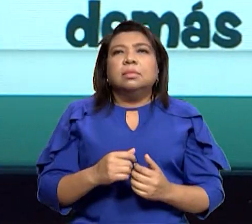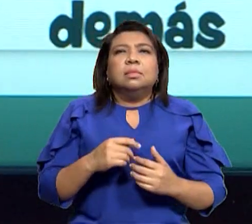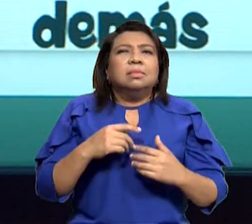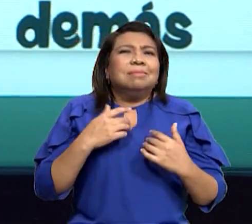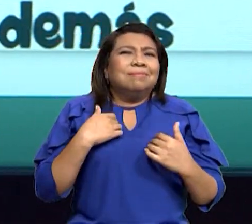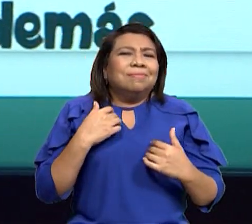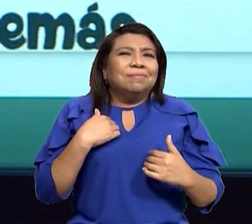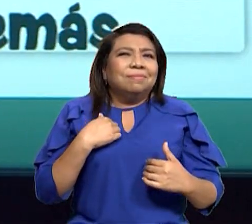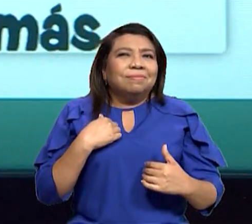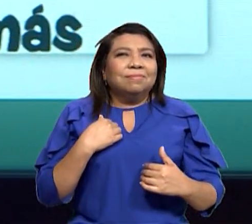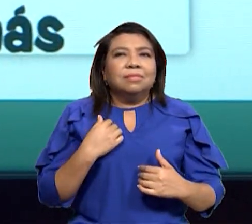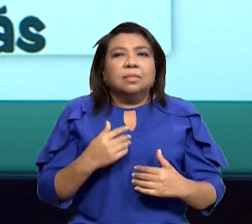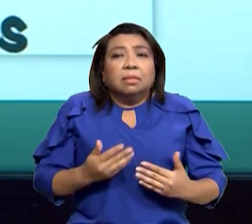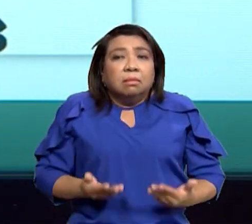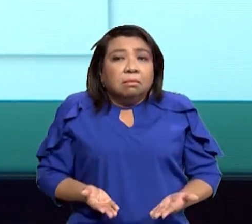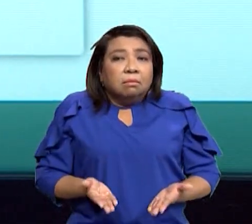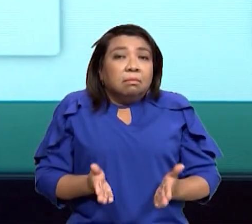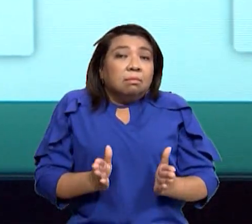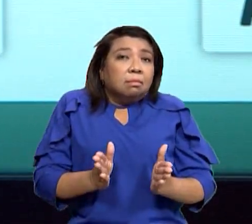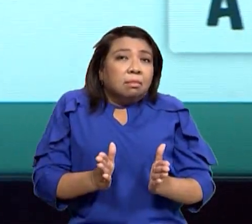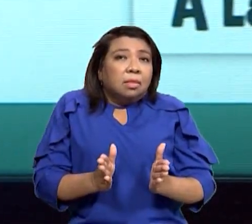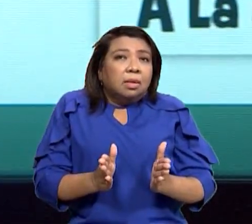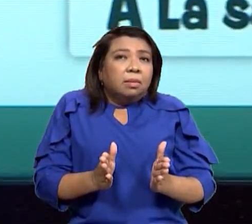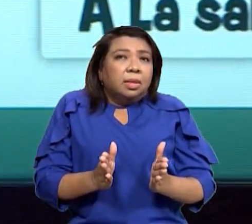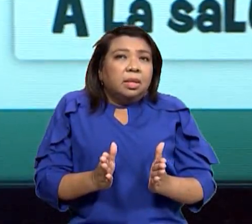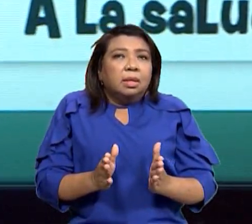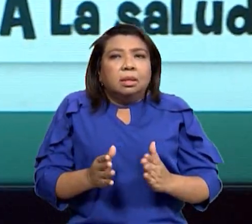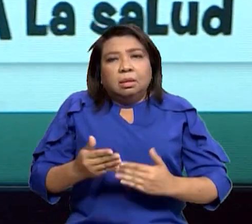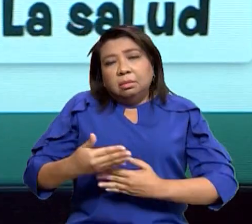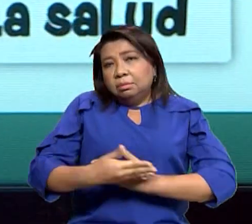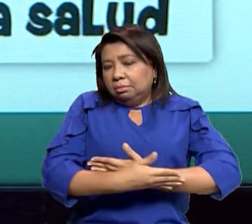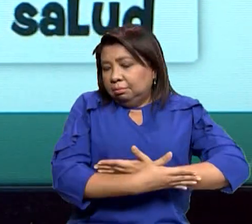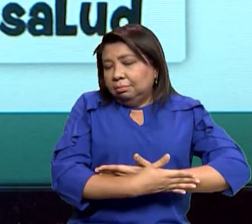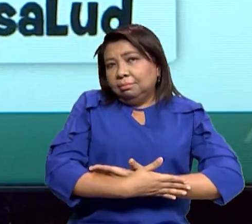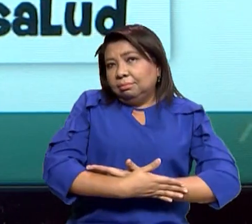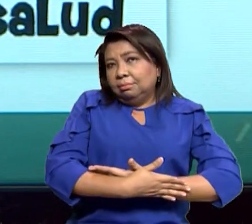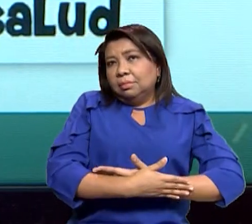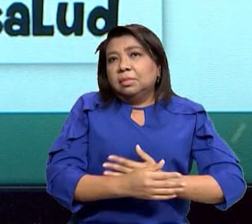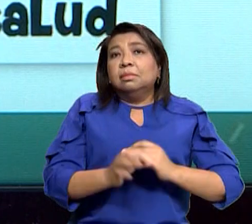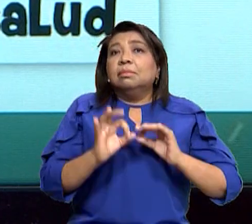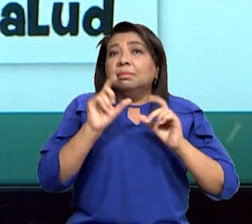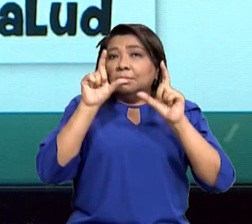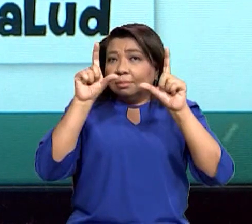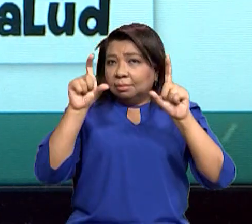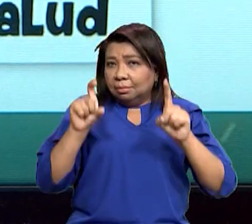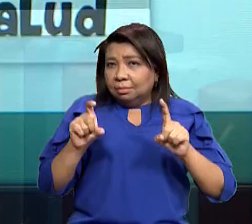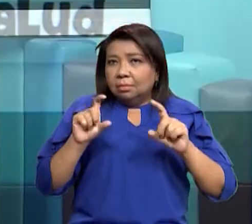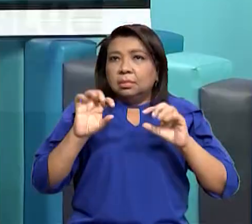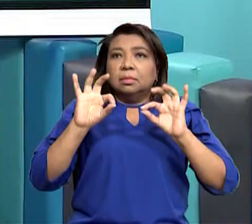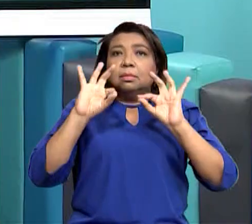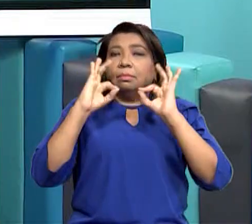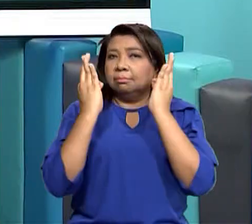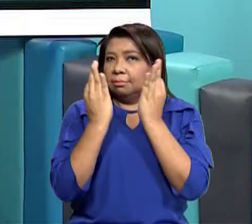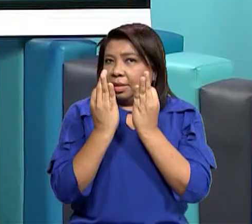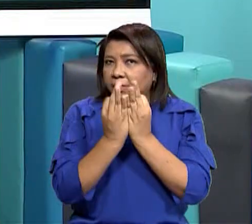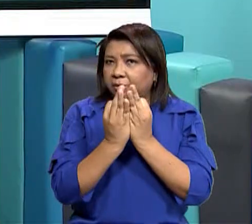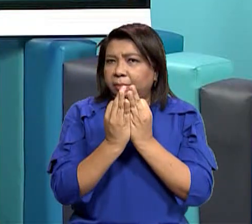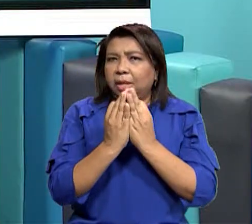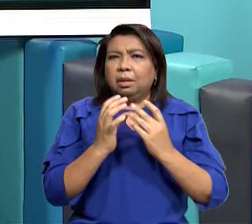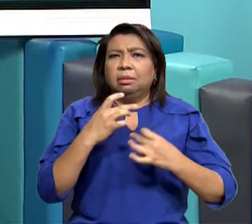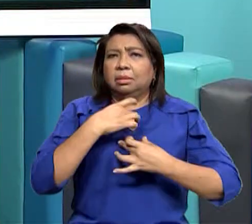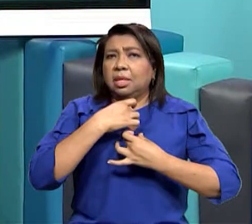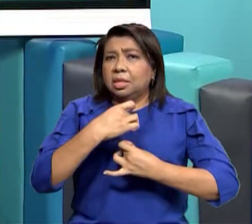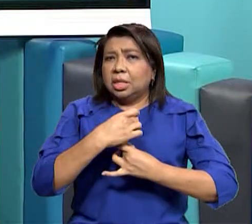vida, derecho a una educación, derecho a la familia, derecho a la salud Y los